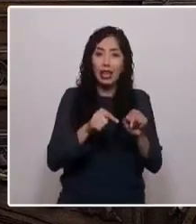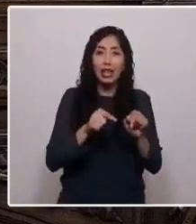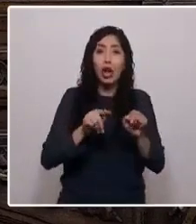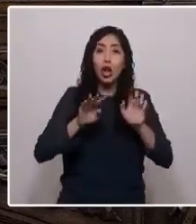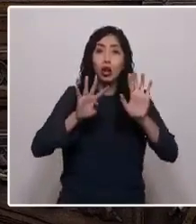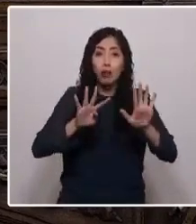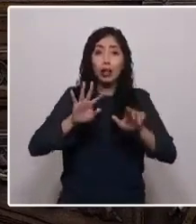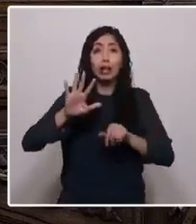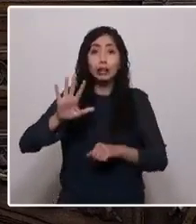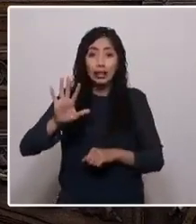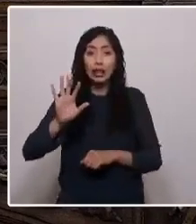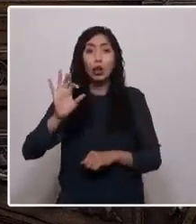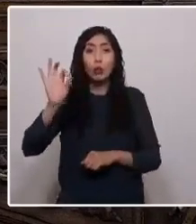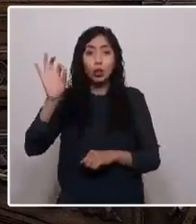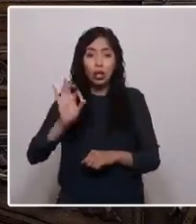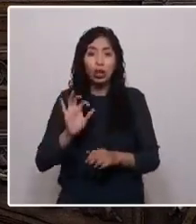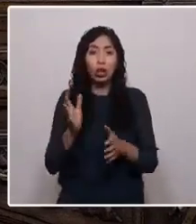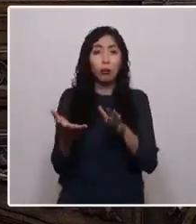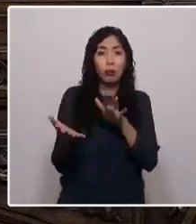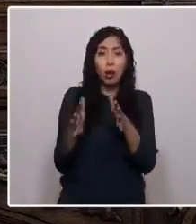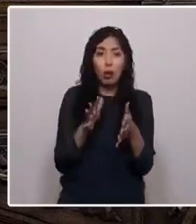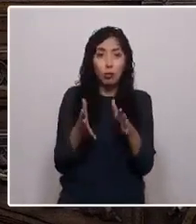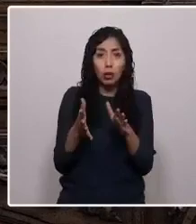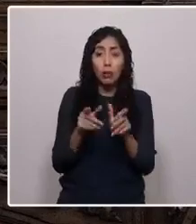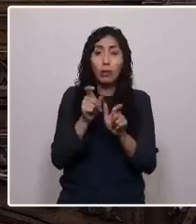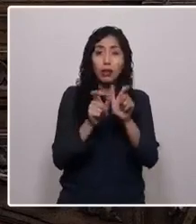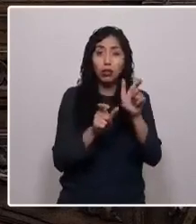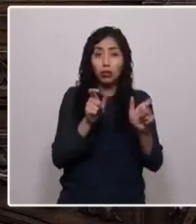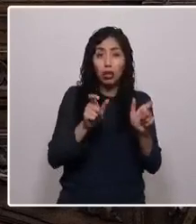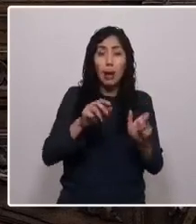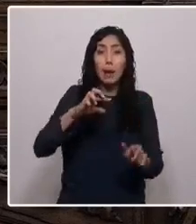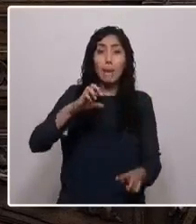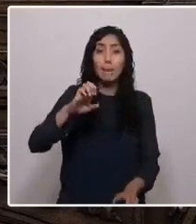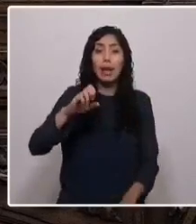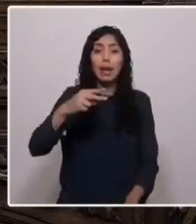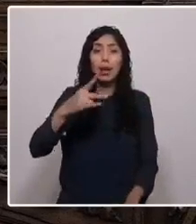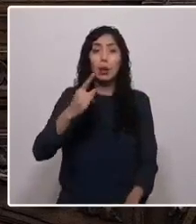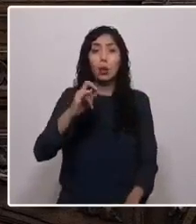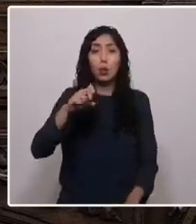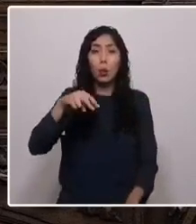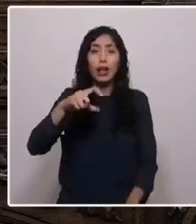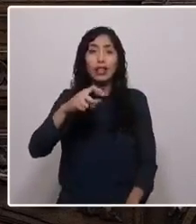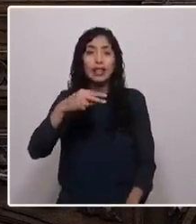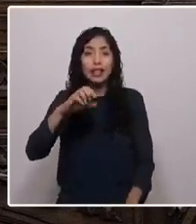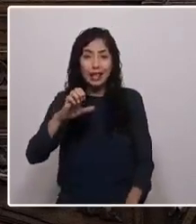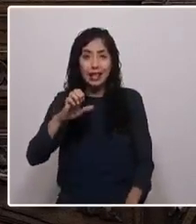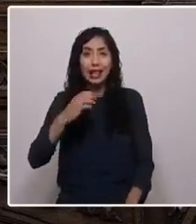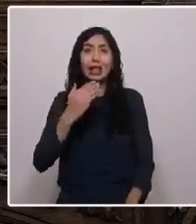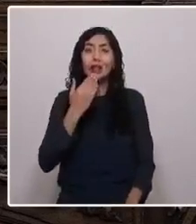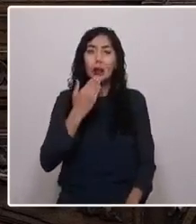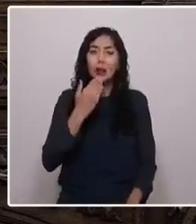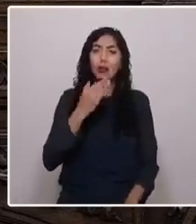aproximadamente de población pehuenche, con 5 o 6 grandes fundos,